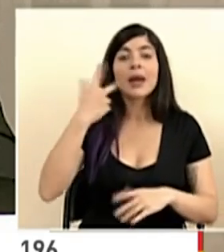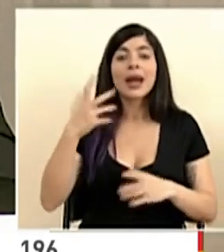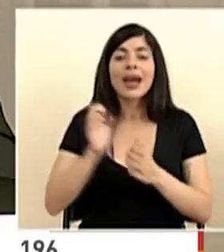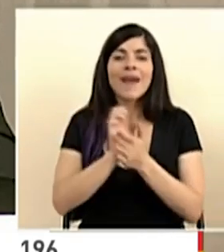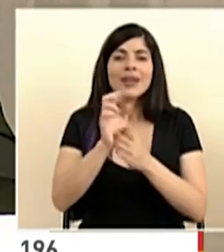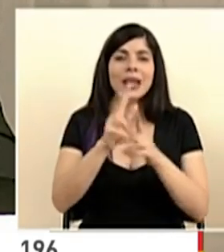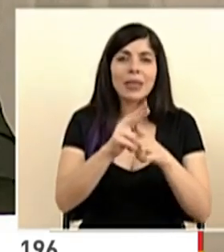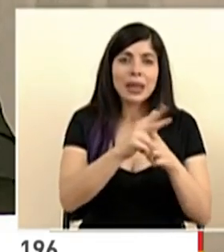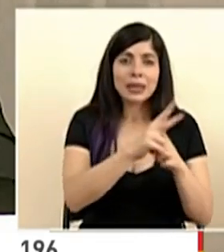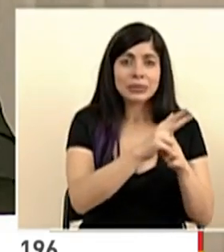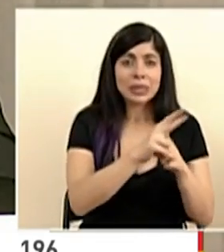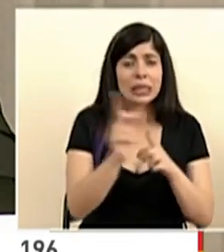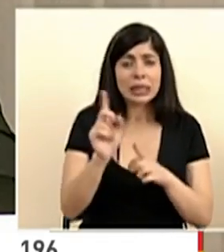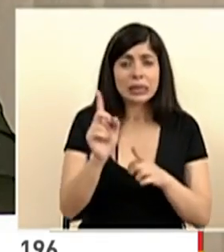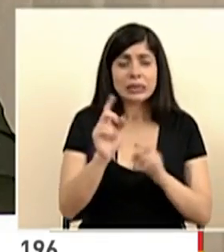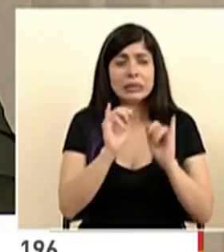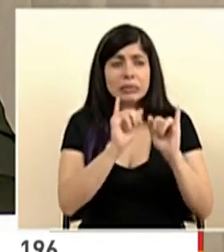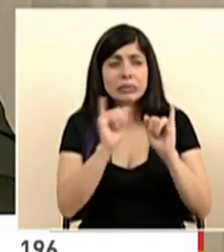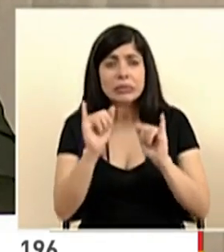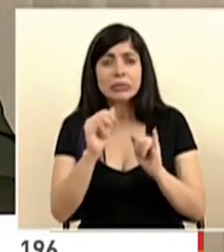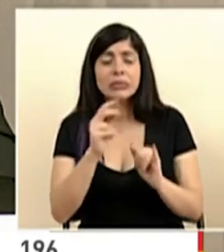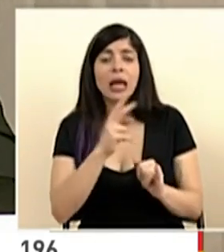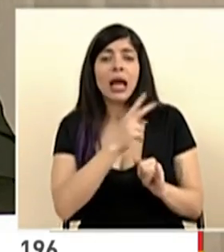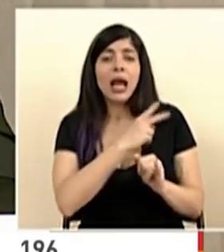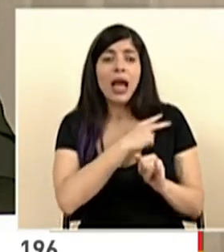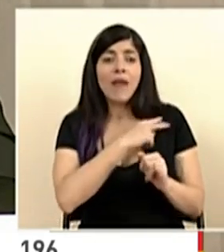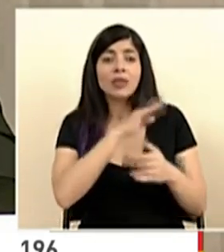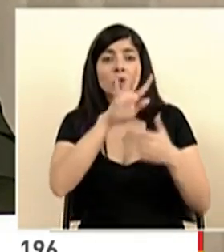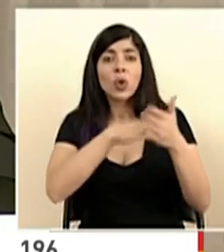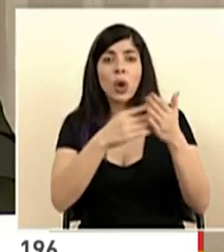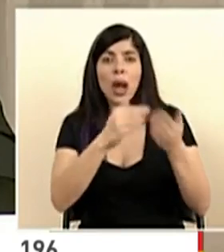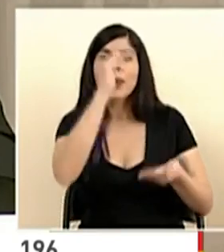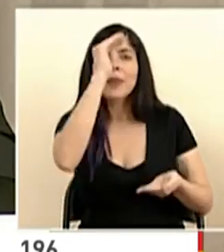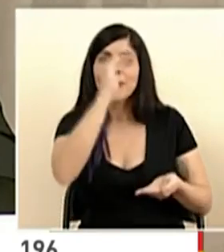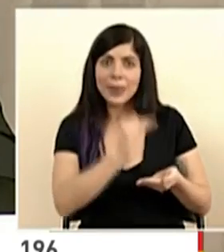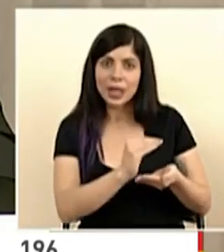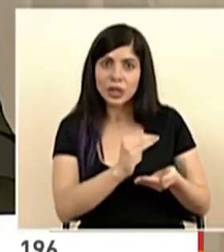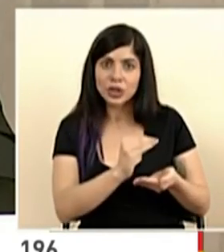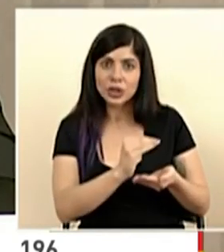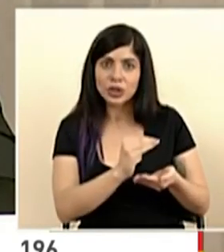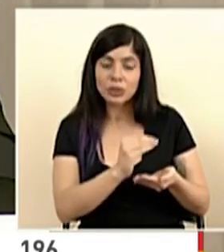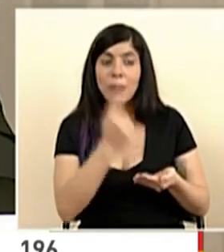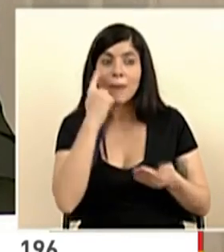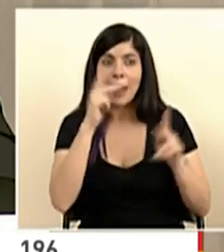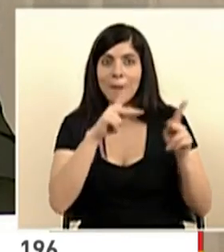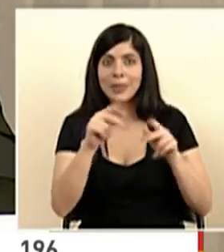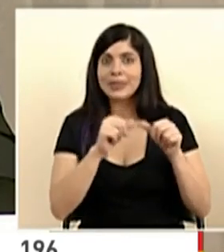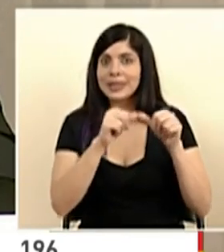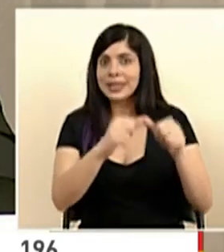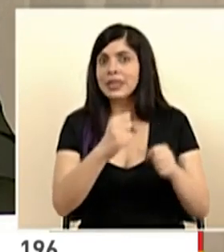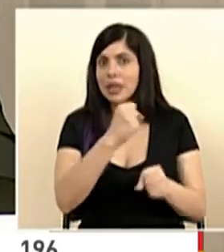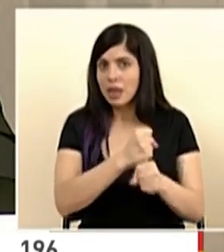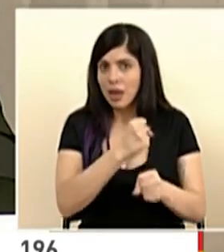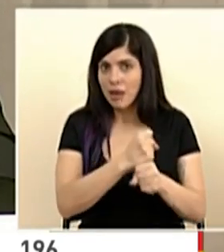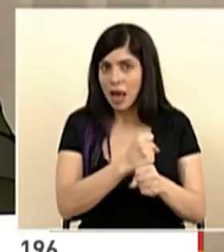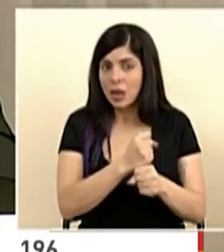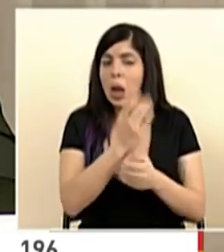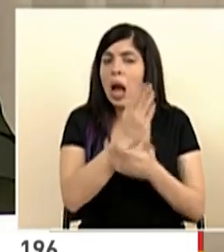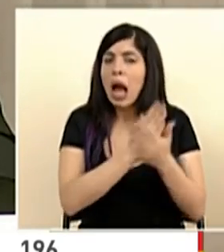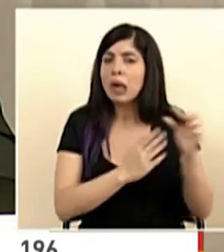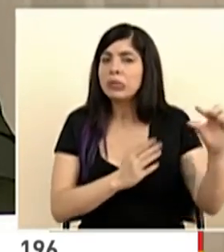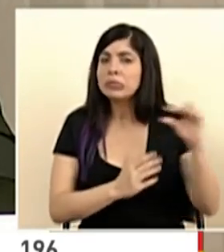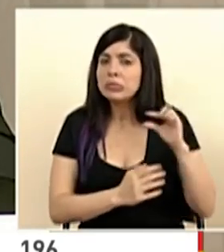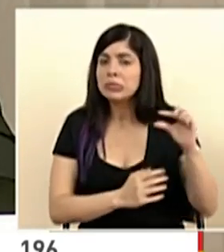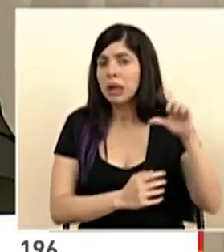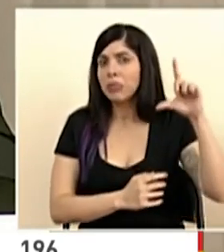despidos muchos patronos pudieran reducir la jornada y mantener a la gente trabajando con algún grado de